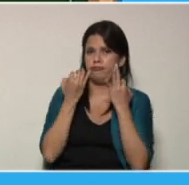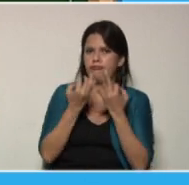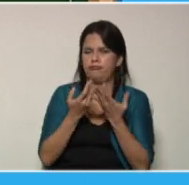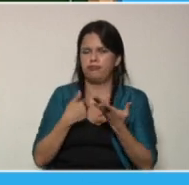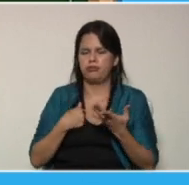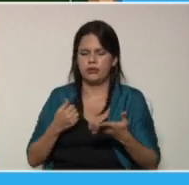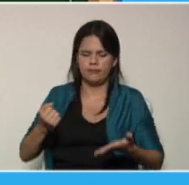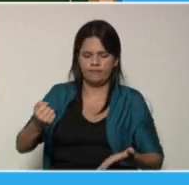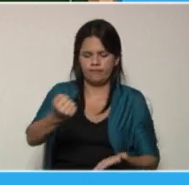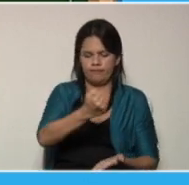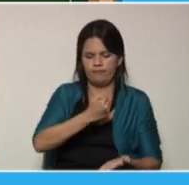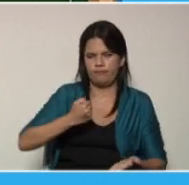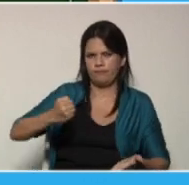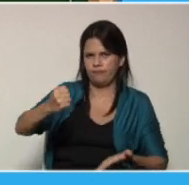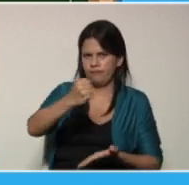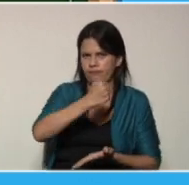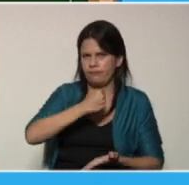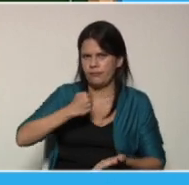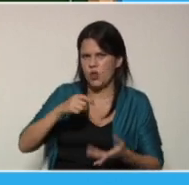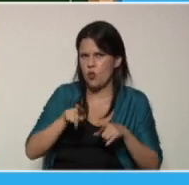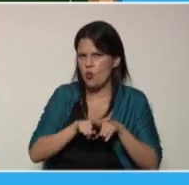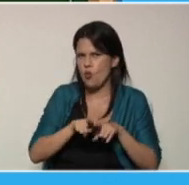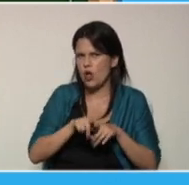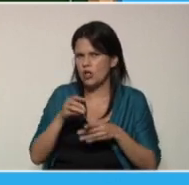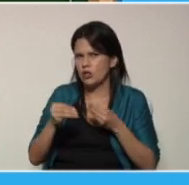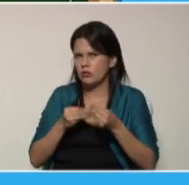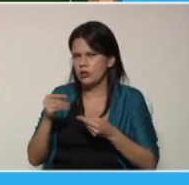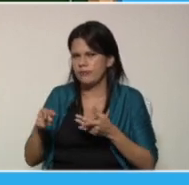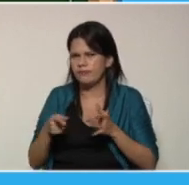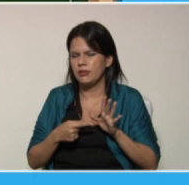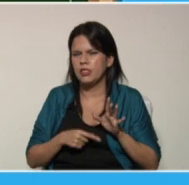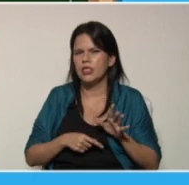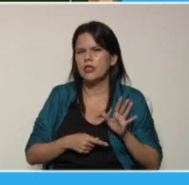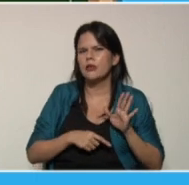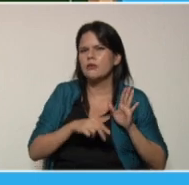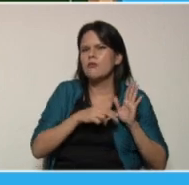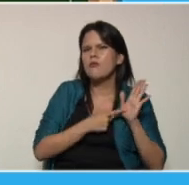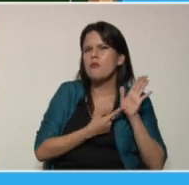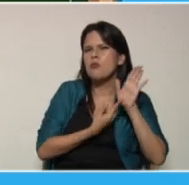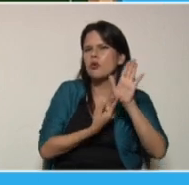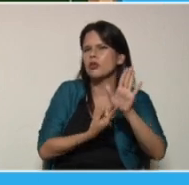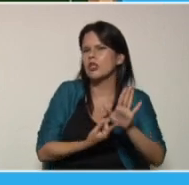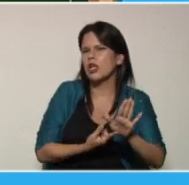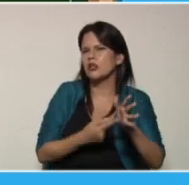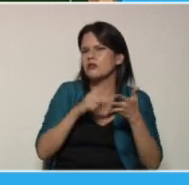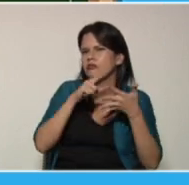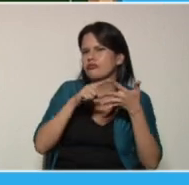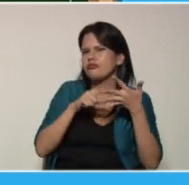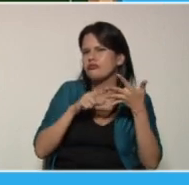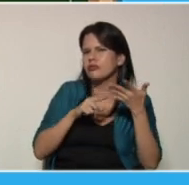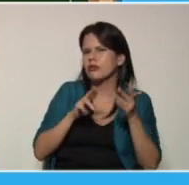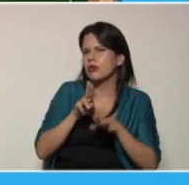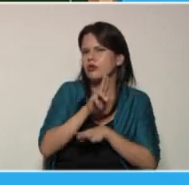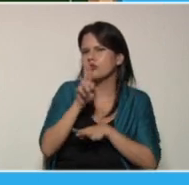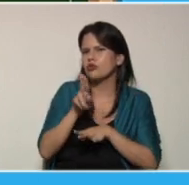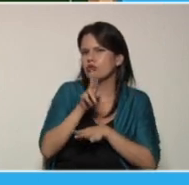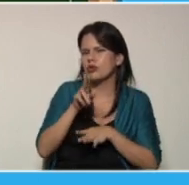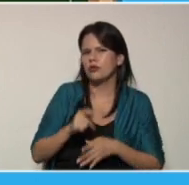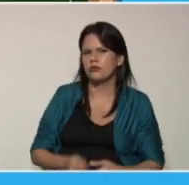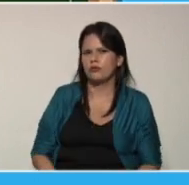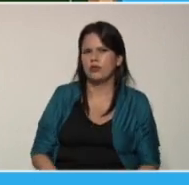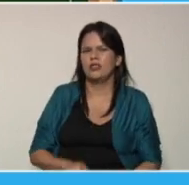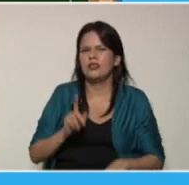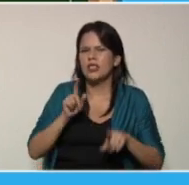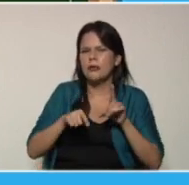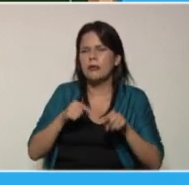prepara un sustrato indicando los materiales que vas a utilizar según tu creatividad